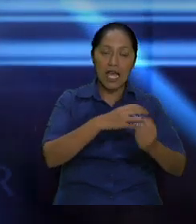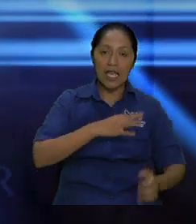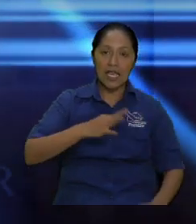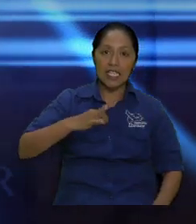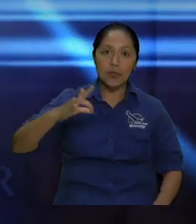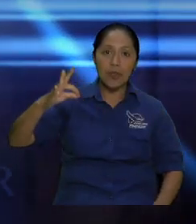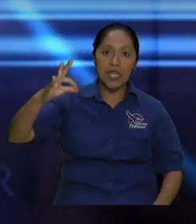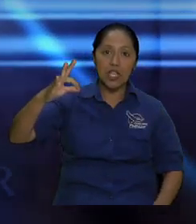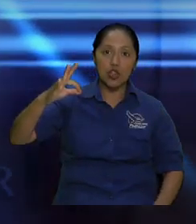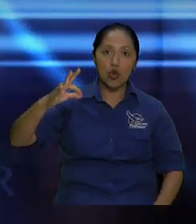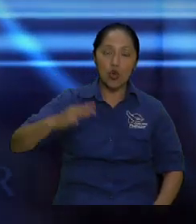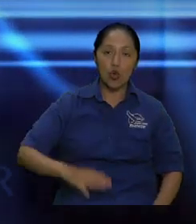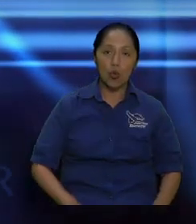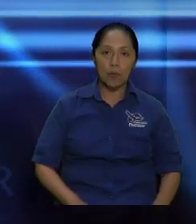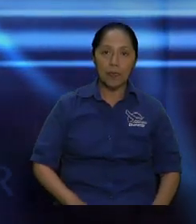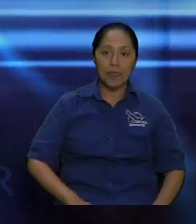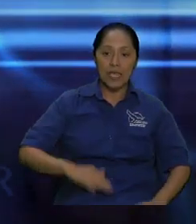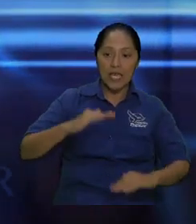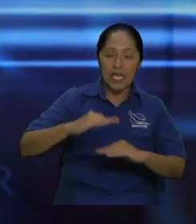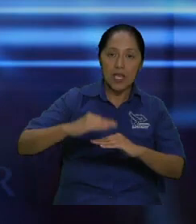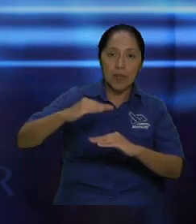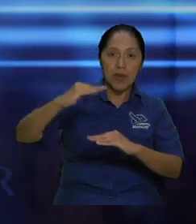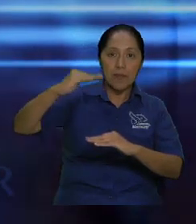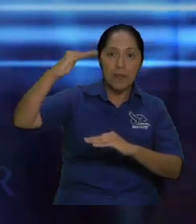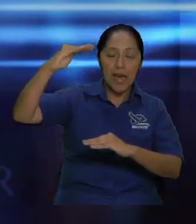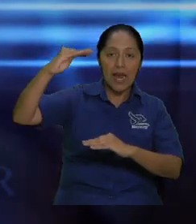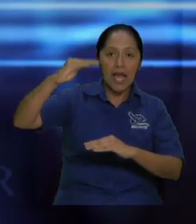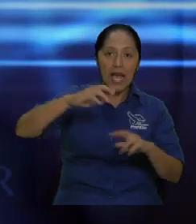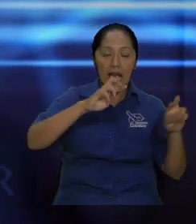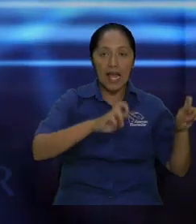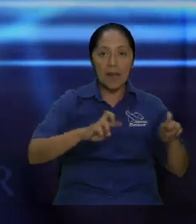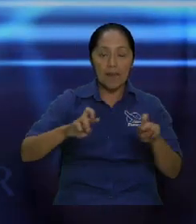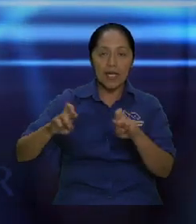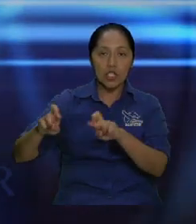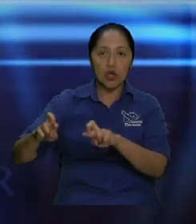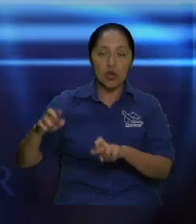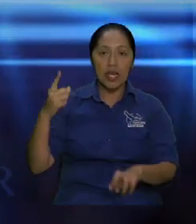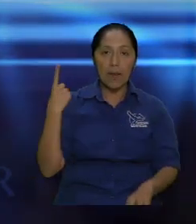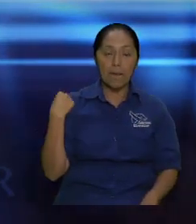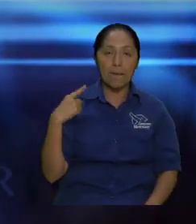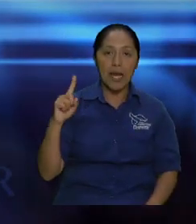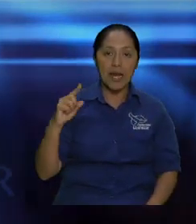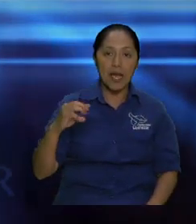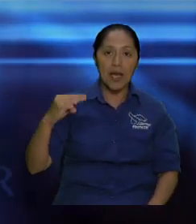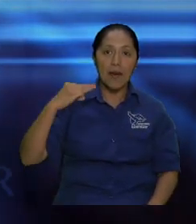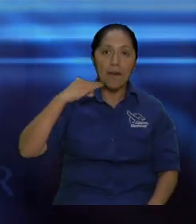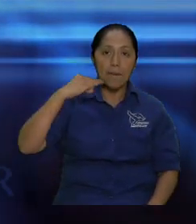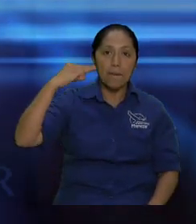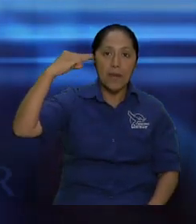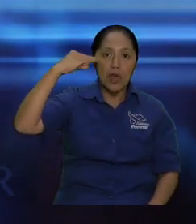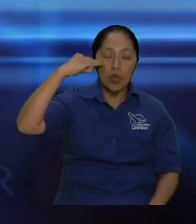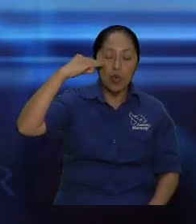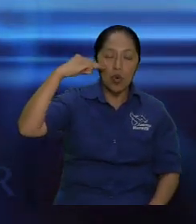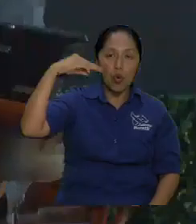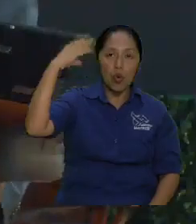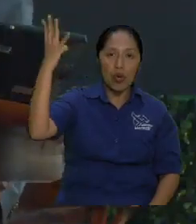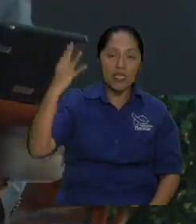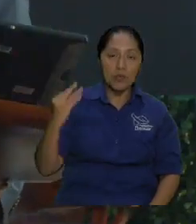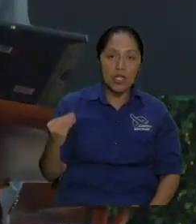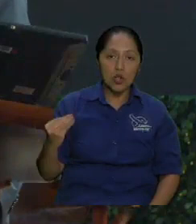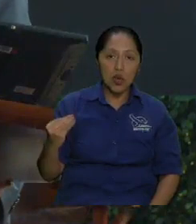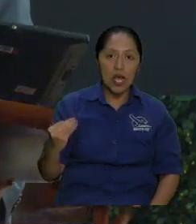para cuando el niño va a ser grande por eso la biblia relaciona los dientes con la leche